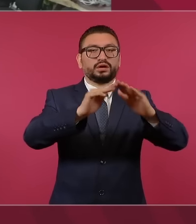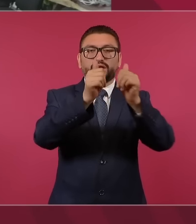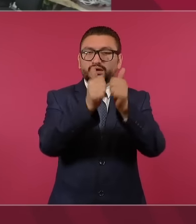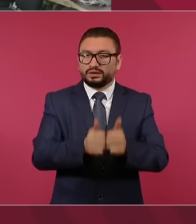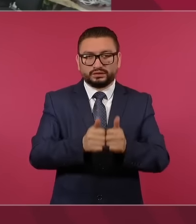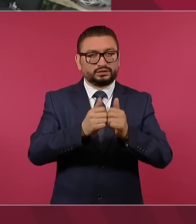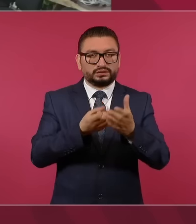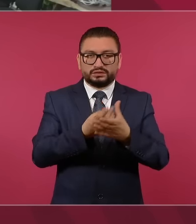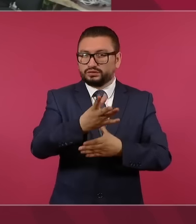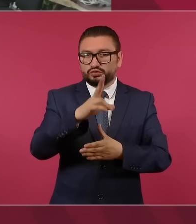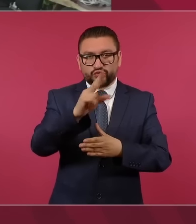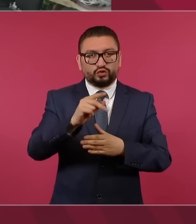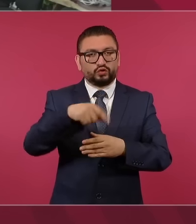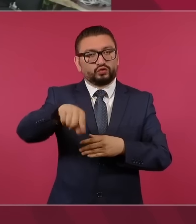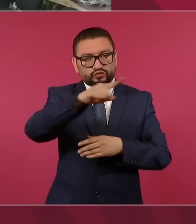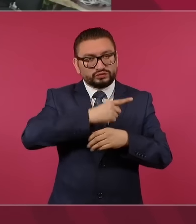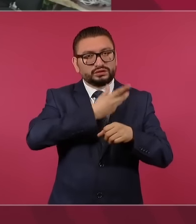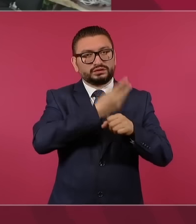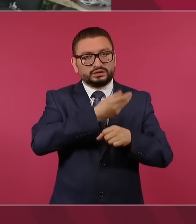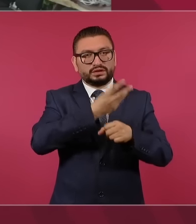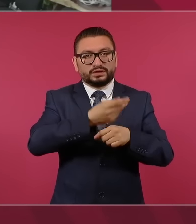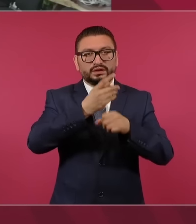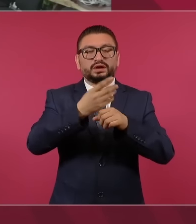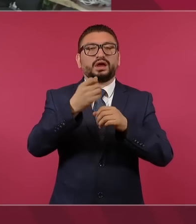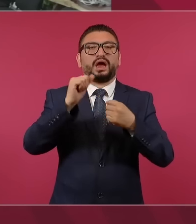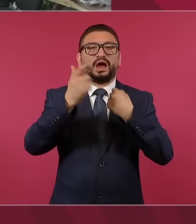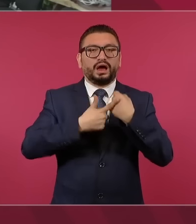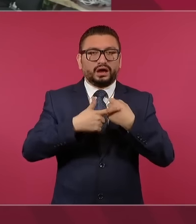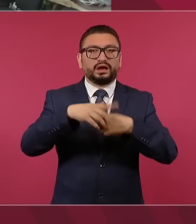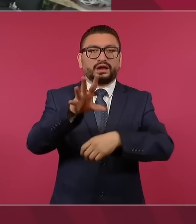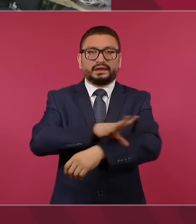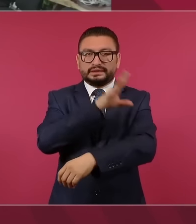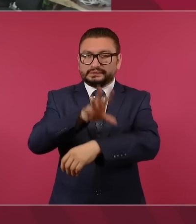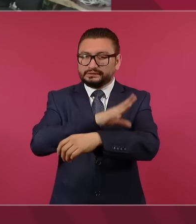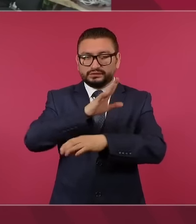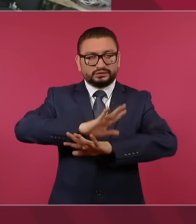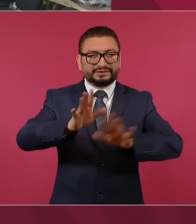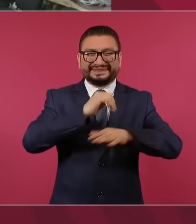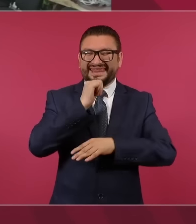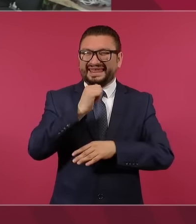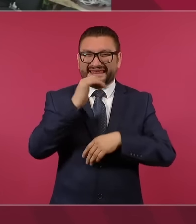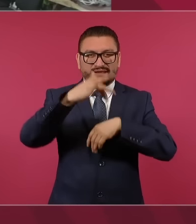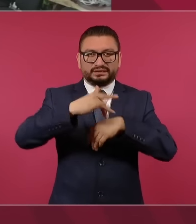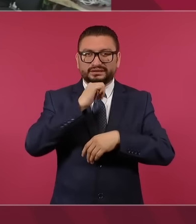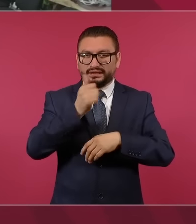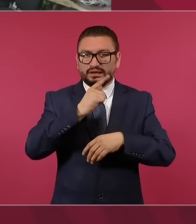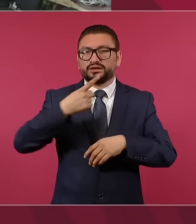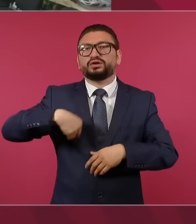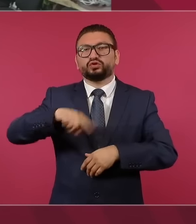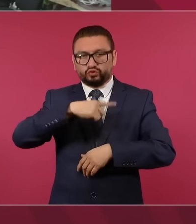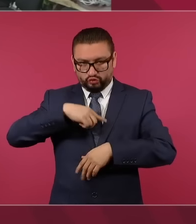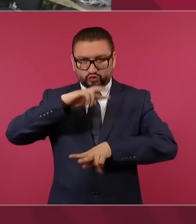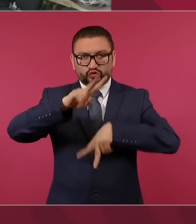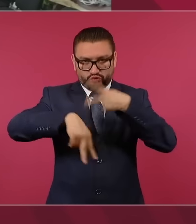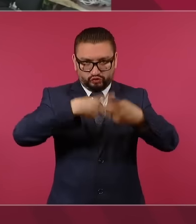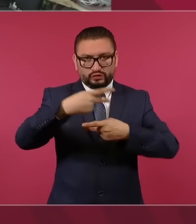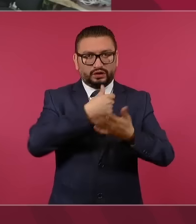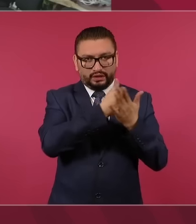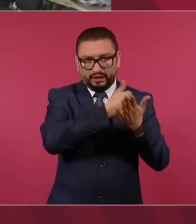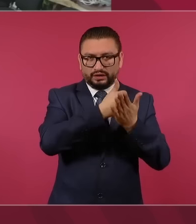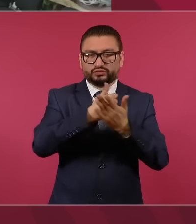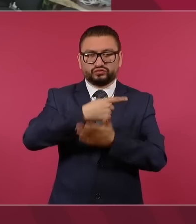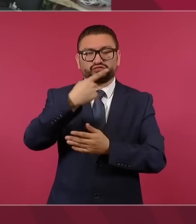casa y no traten de arreglar ni antenas, ni suministro de energía eléctrica, ni compas de agua. Nosotros vamos a atender las